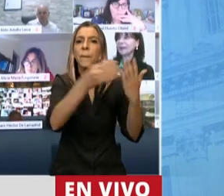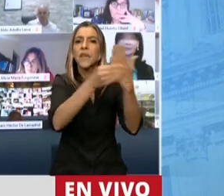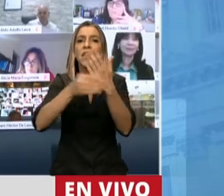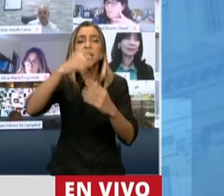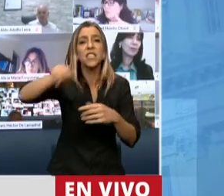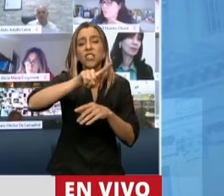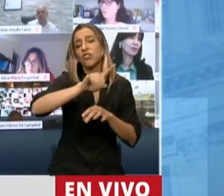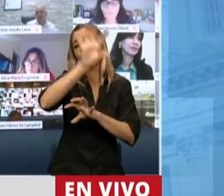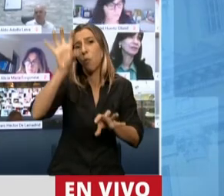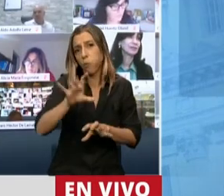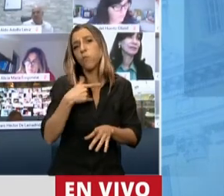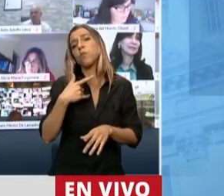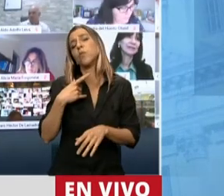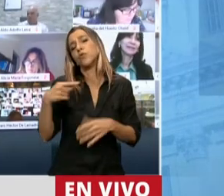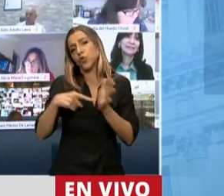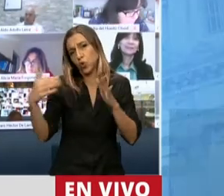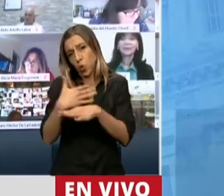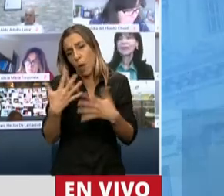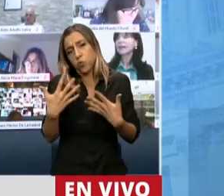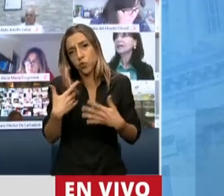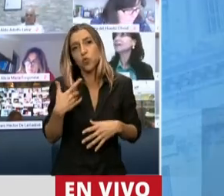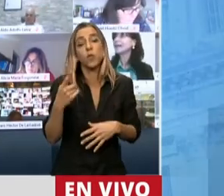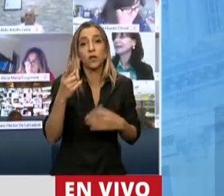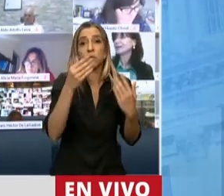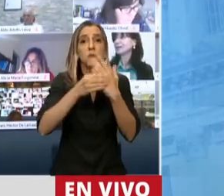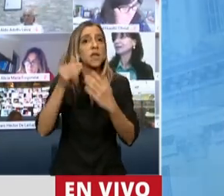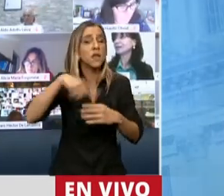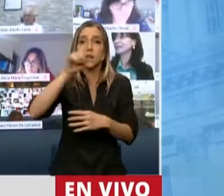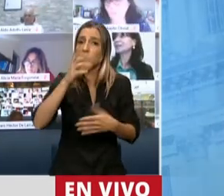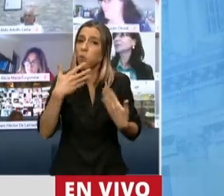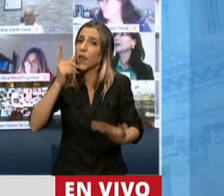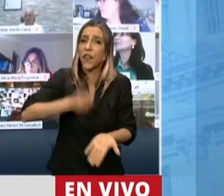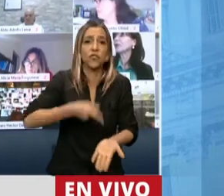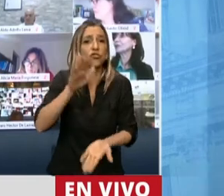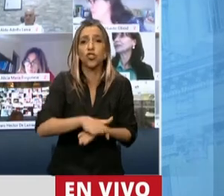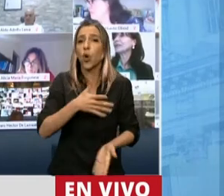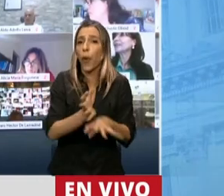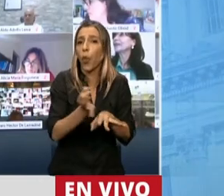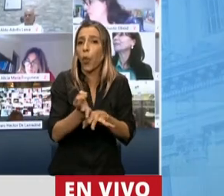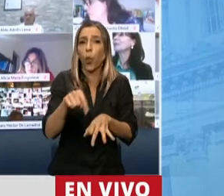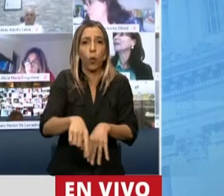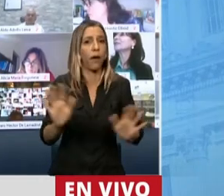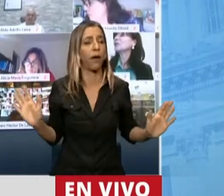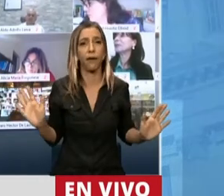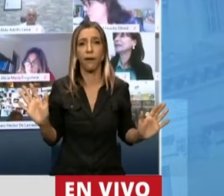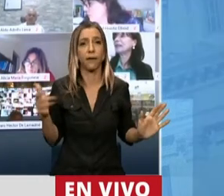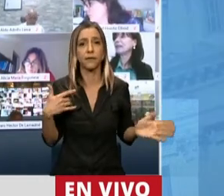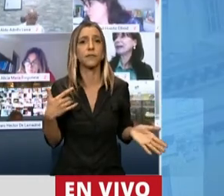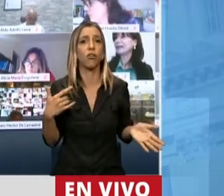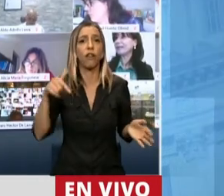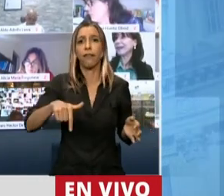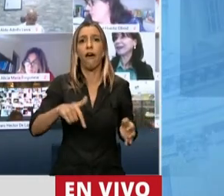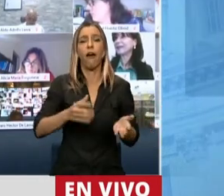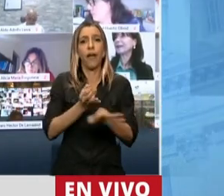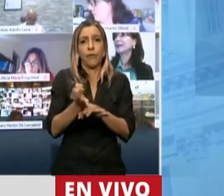Ciudad Autónoma de Buenos Aires tienen derecho a tomar decisiones sobre la política educativa, está centralizada en el Gobierno